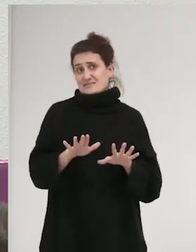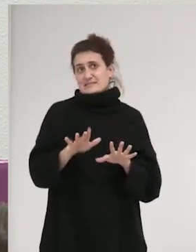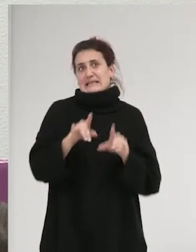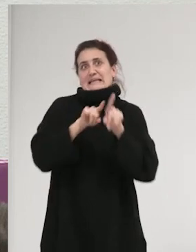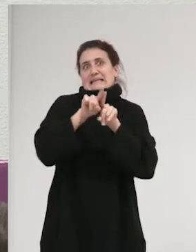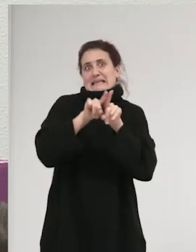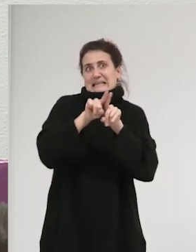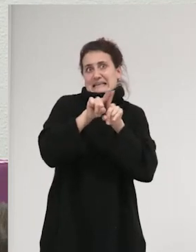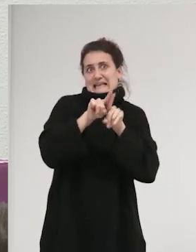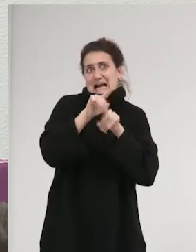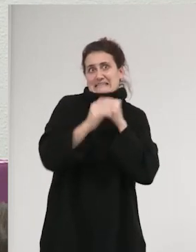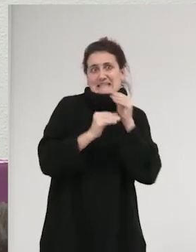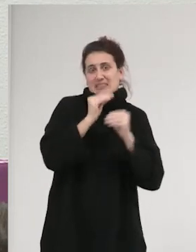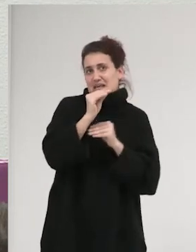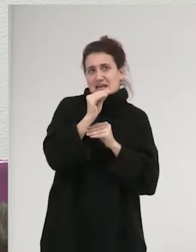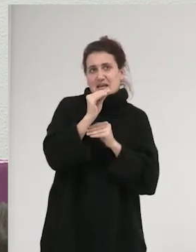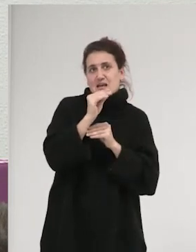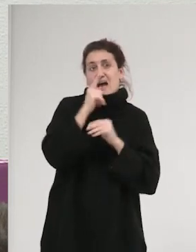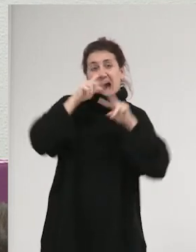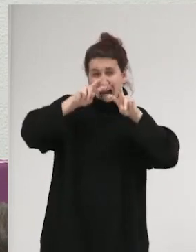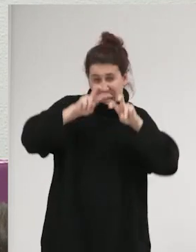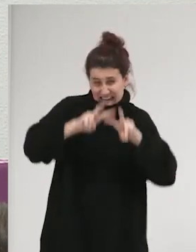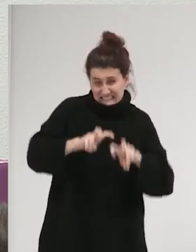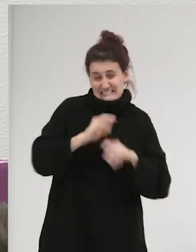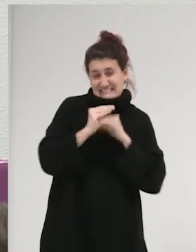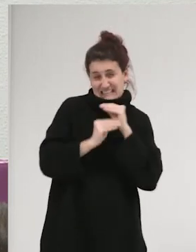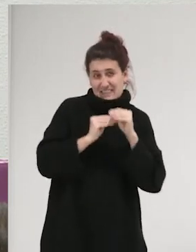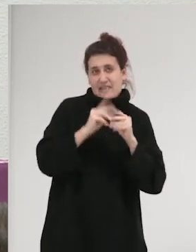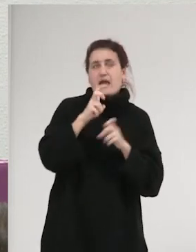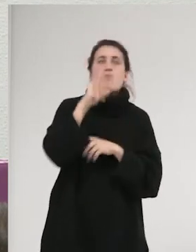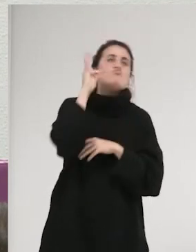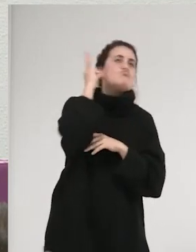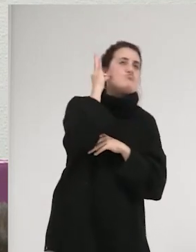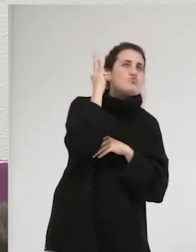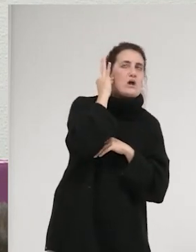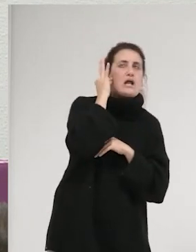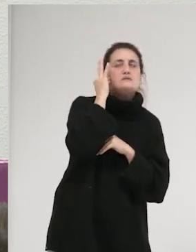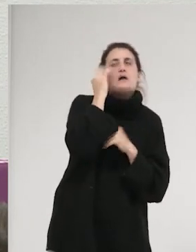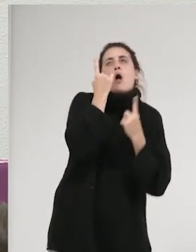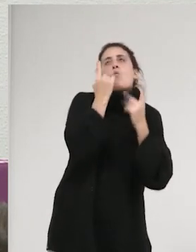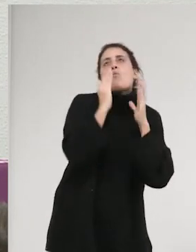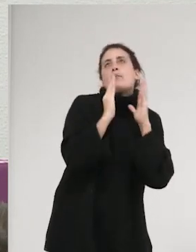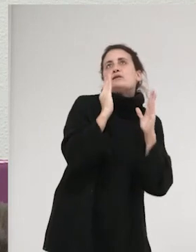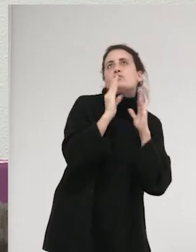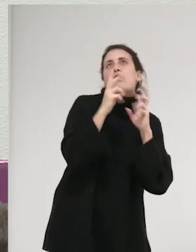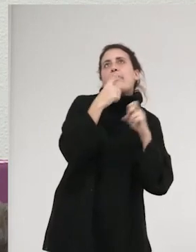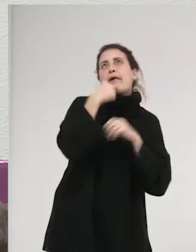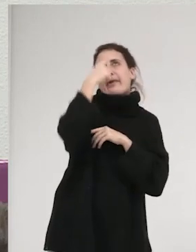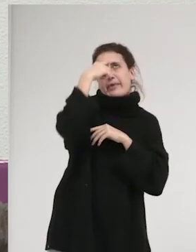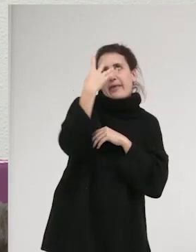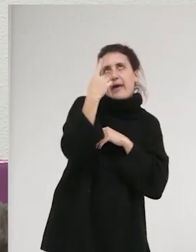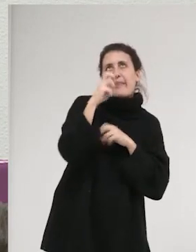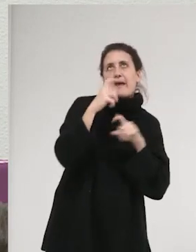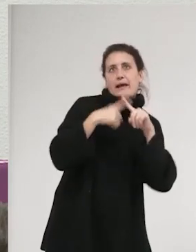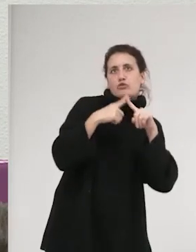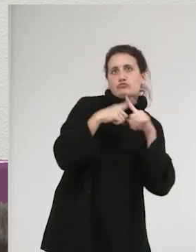crítica que se ha hecho, o la crítica, el análisis que se ha hecho de, bueno, las mujeres en algún momento, la idea de constreñir la sexualidad y reprimir